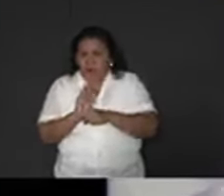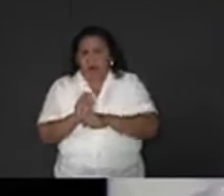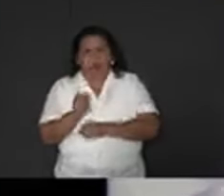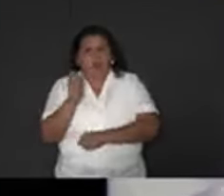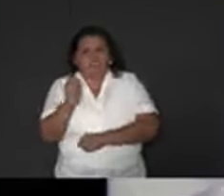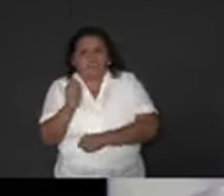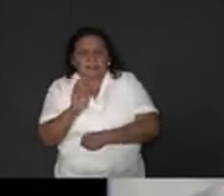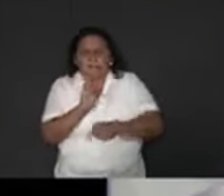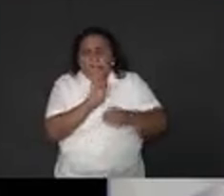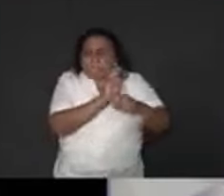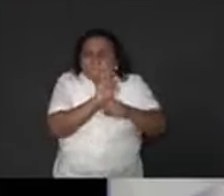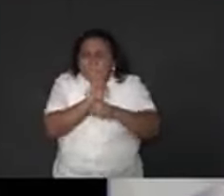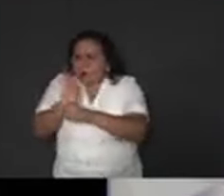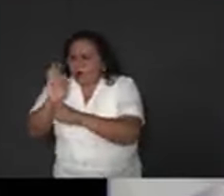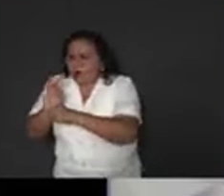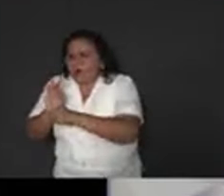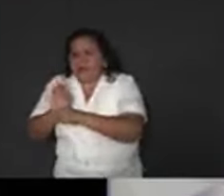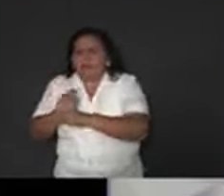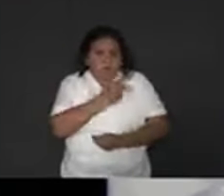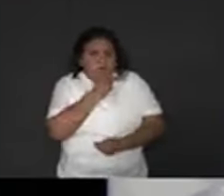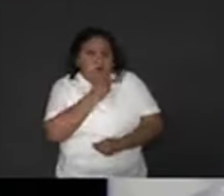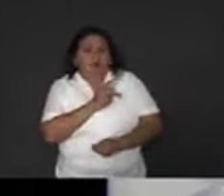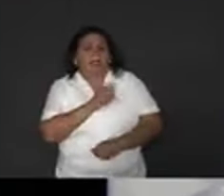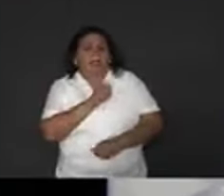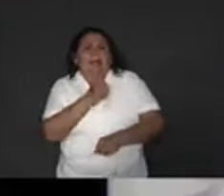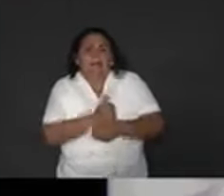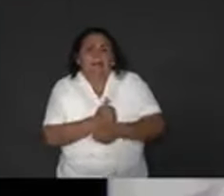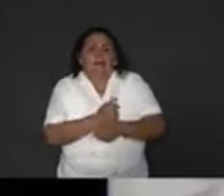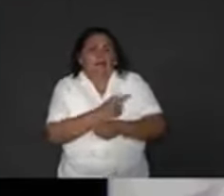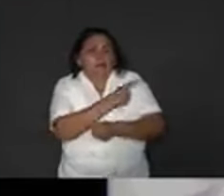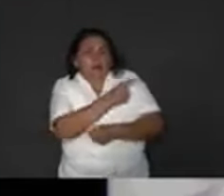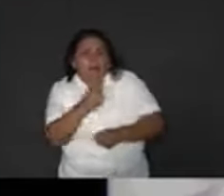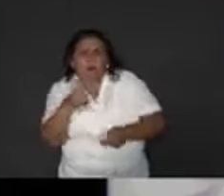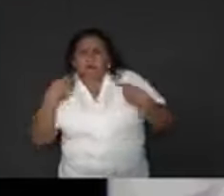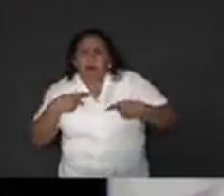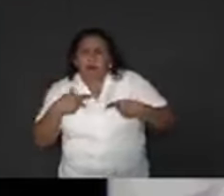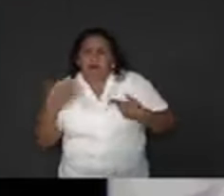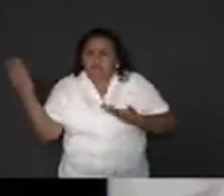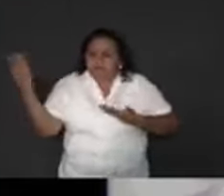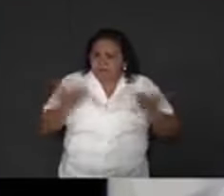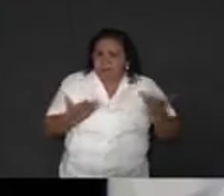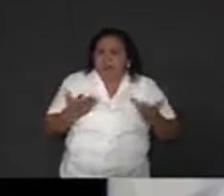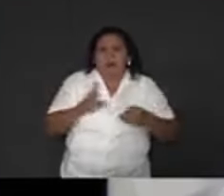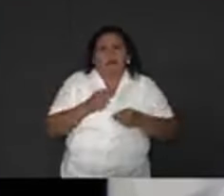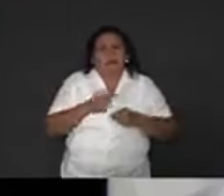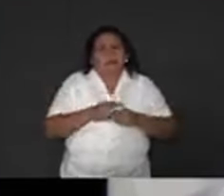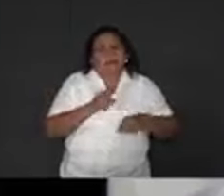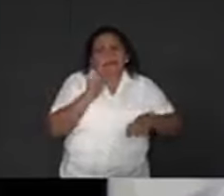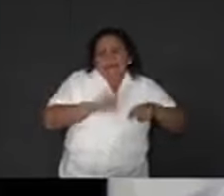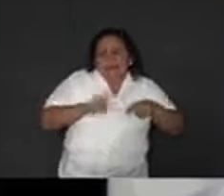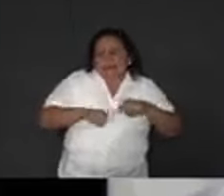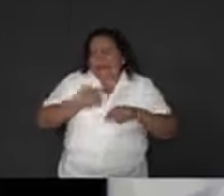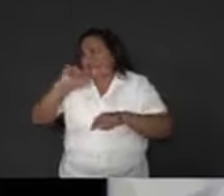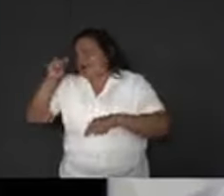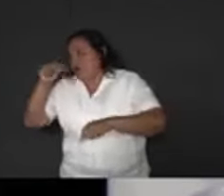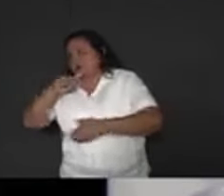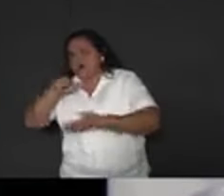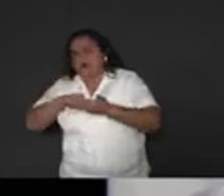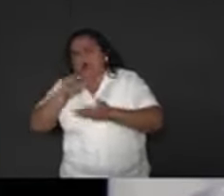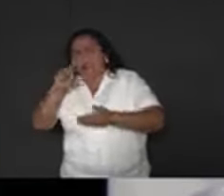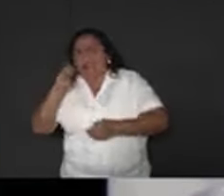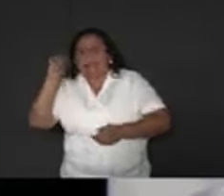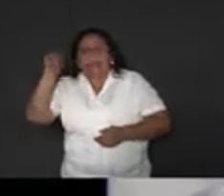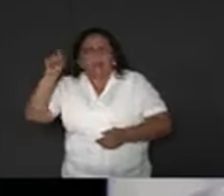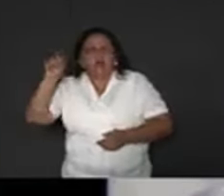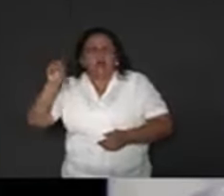significa protegerla, cueste lo que cueste. Donde la gente ha llegado a vivir porque está huyendo de la violencia que significa Morena en su Estado.